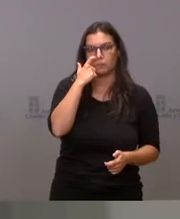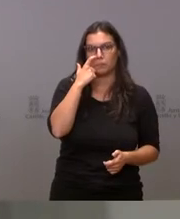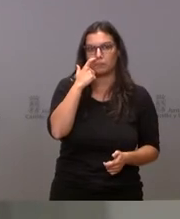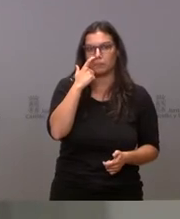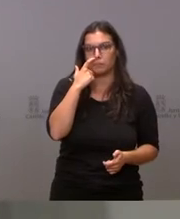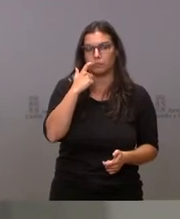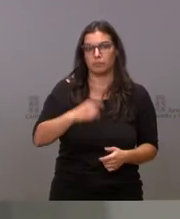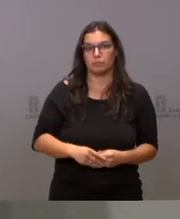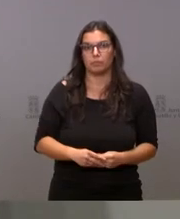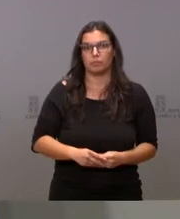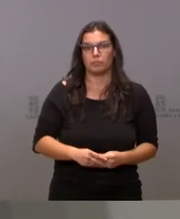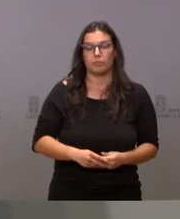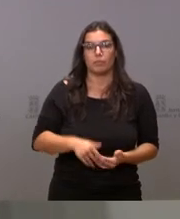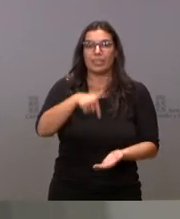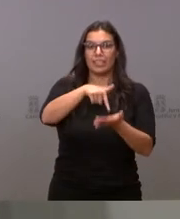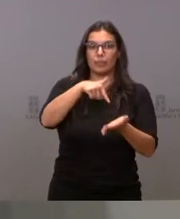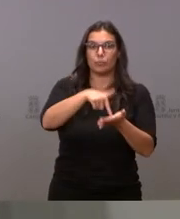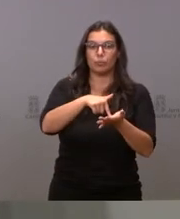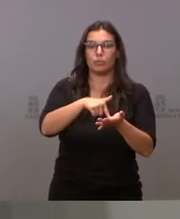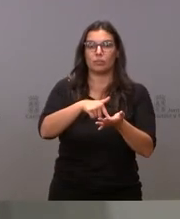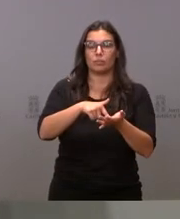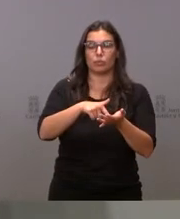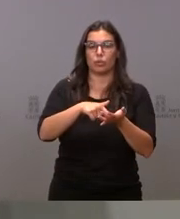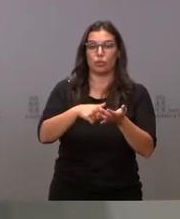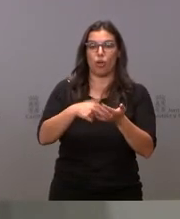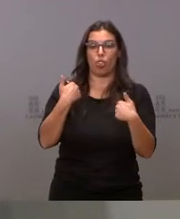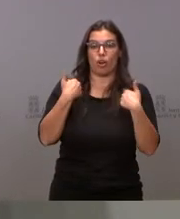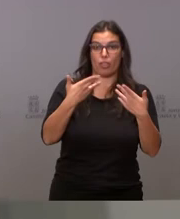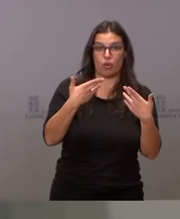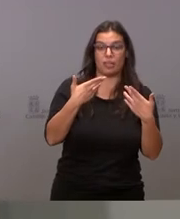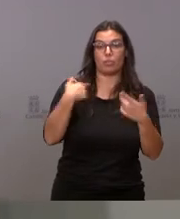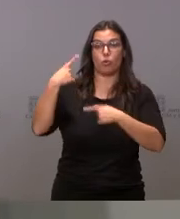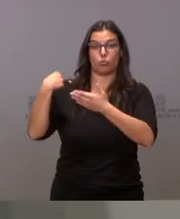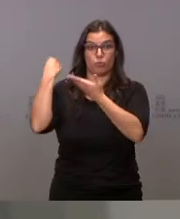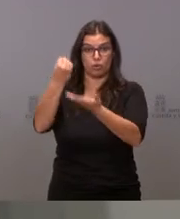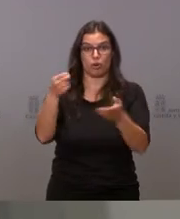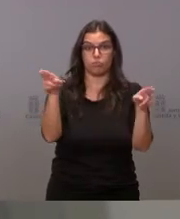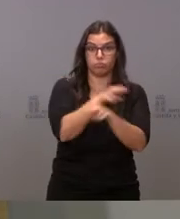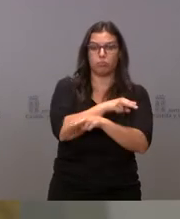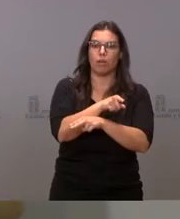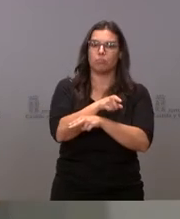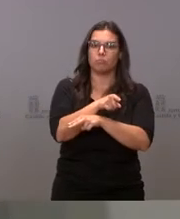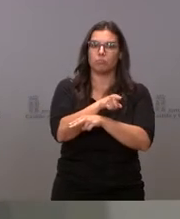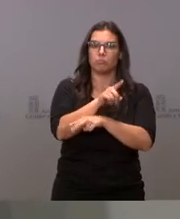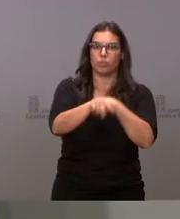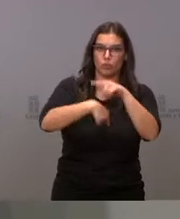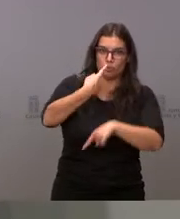La reducción del impuesto, la eliminación del impuesto de donaciones y sucesiones nos ha permitido